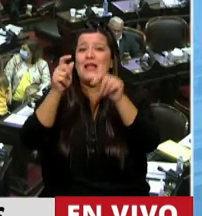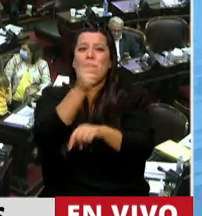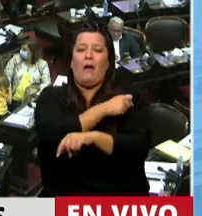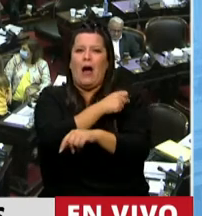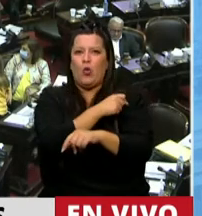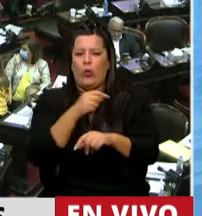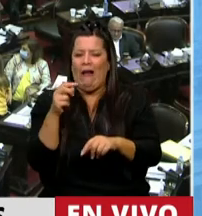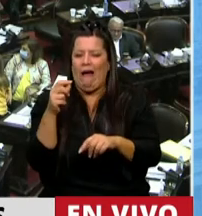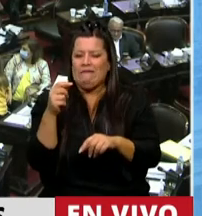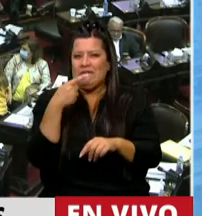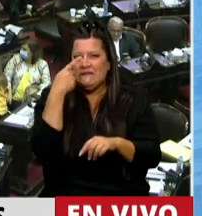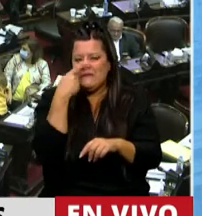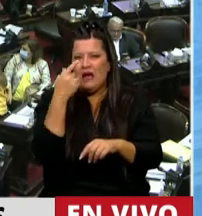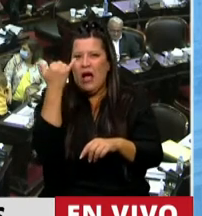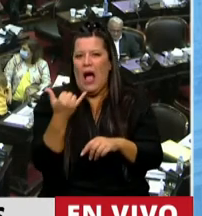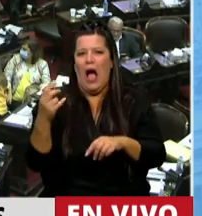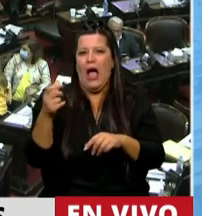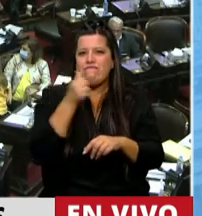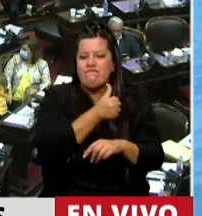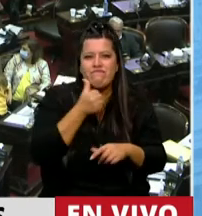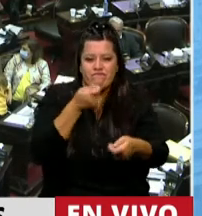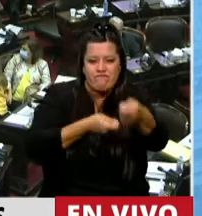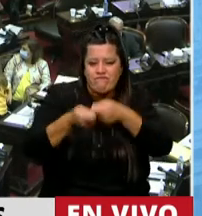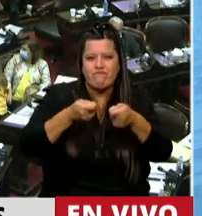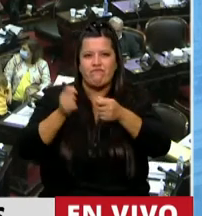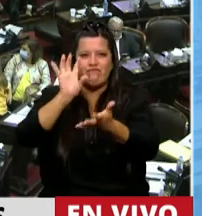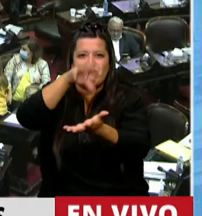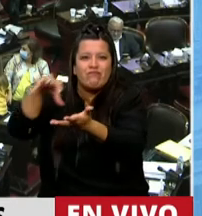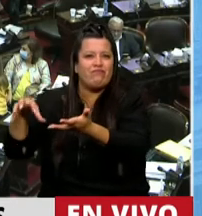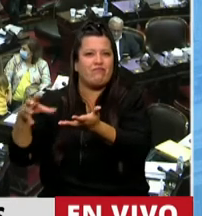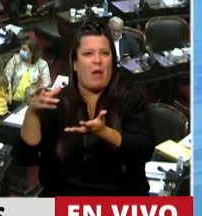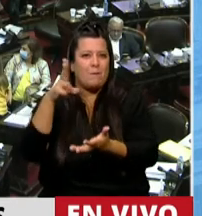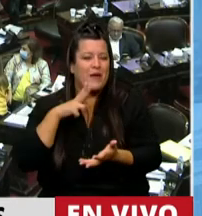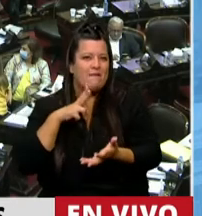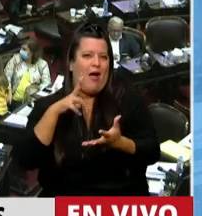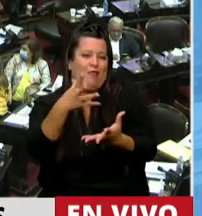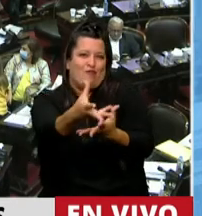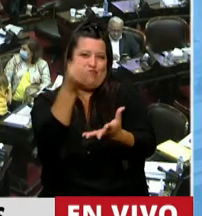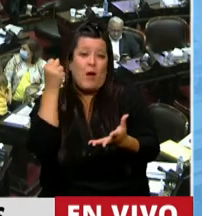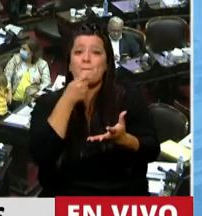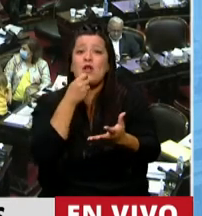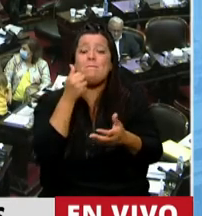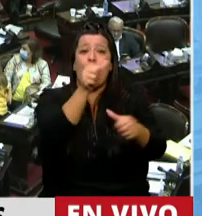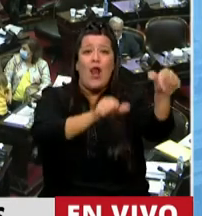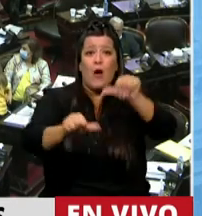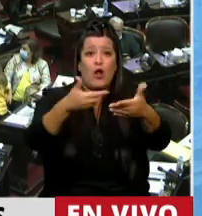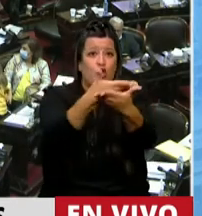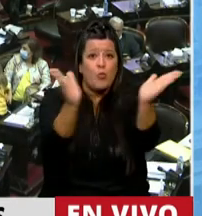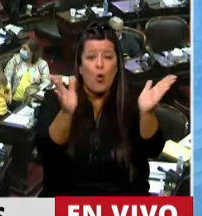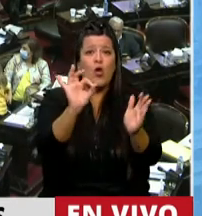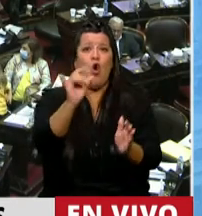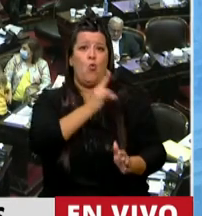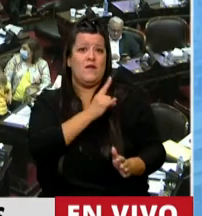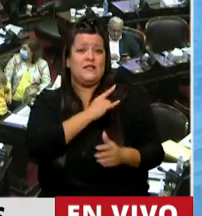apropiación privada de laboratorios farmacéuticos del conocimiento que sacan muchas veces de laboratorios públicos, universidades